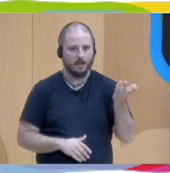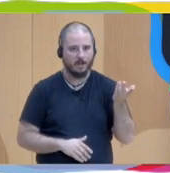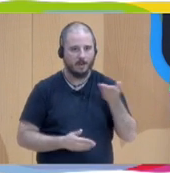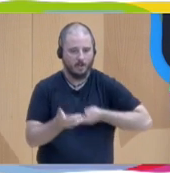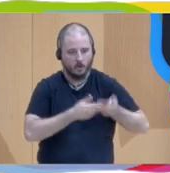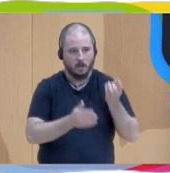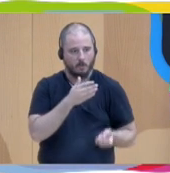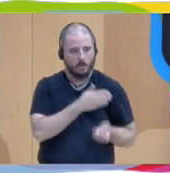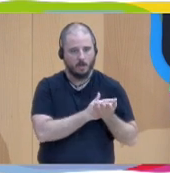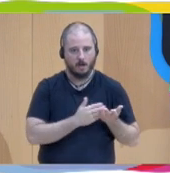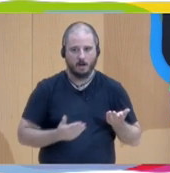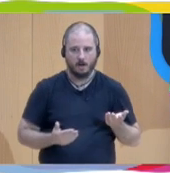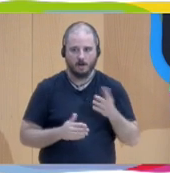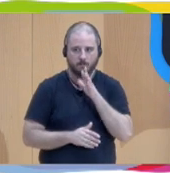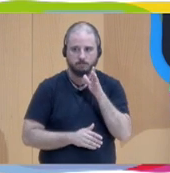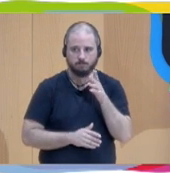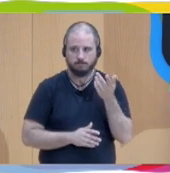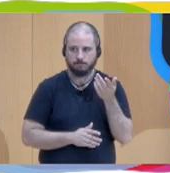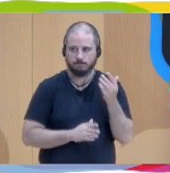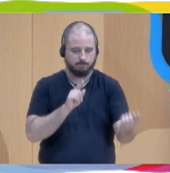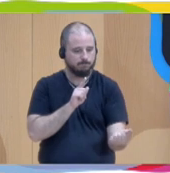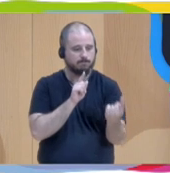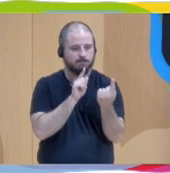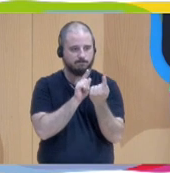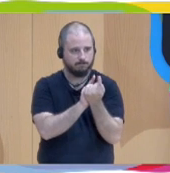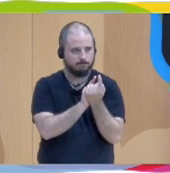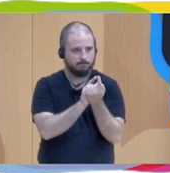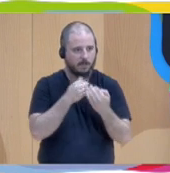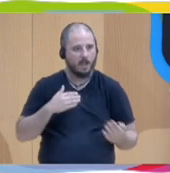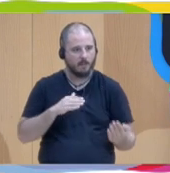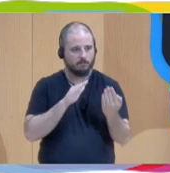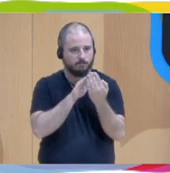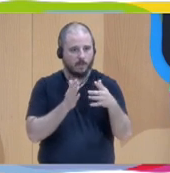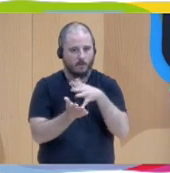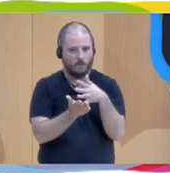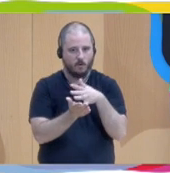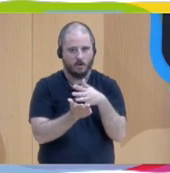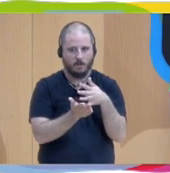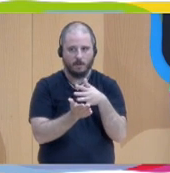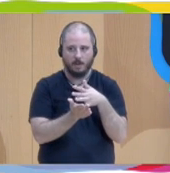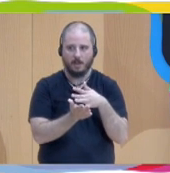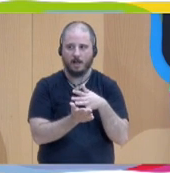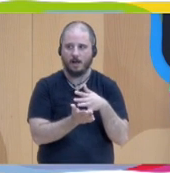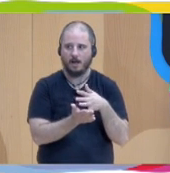para confrontarse y afrontar la vulnerabilidad del nuestro